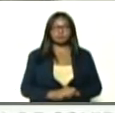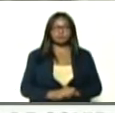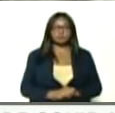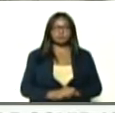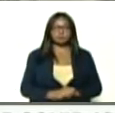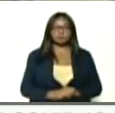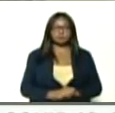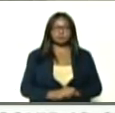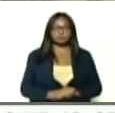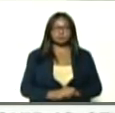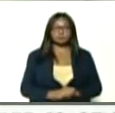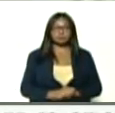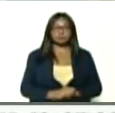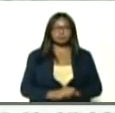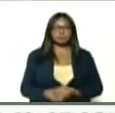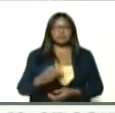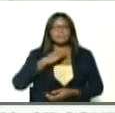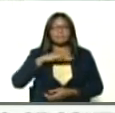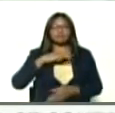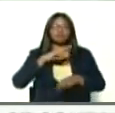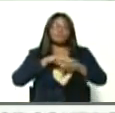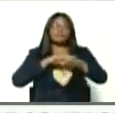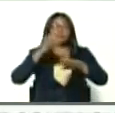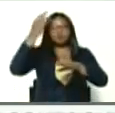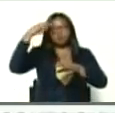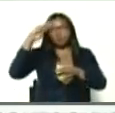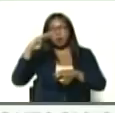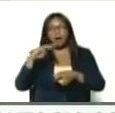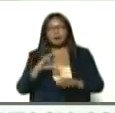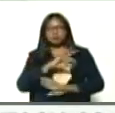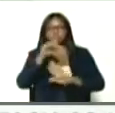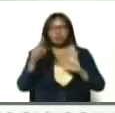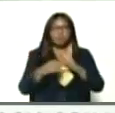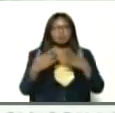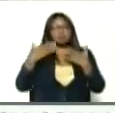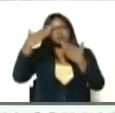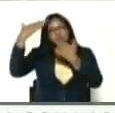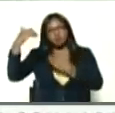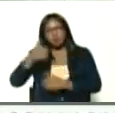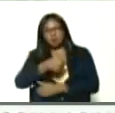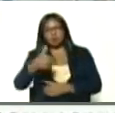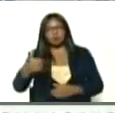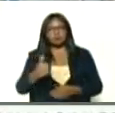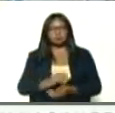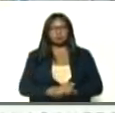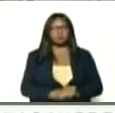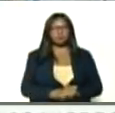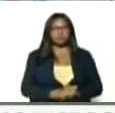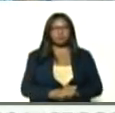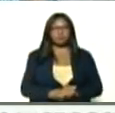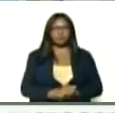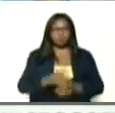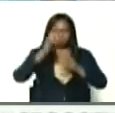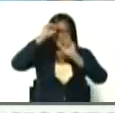de la Misión Barrio Adentro 100%, mi saludo, y reconocimiento, a toda la